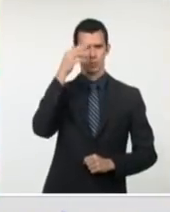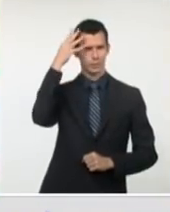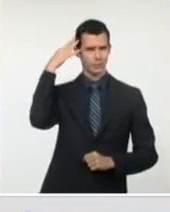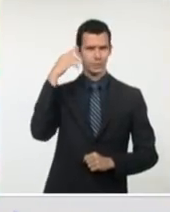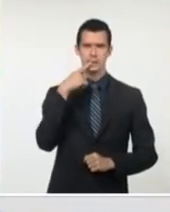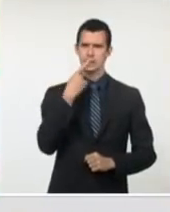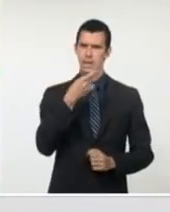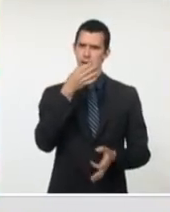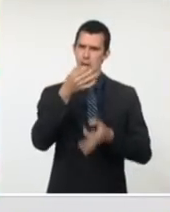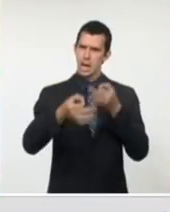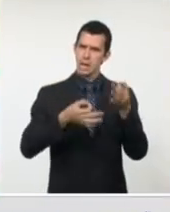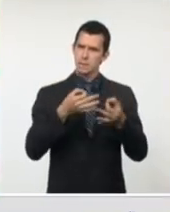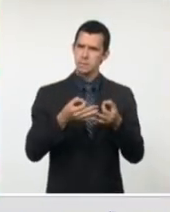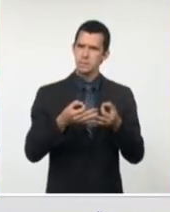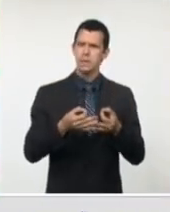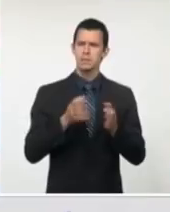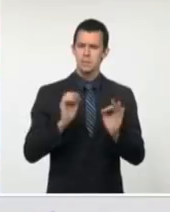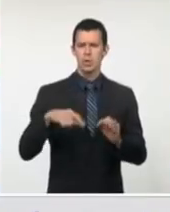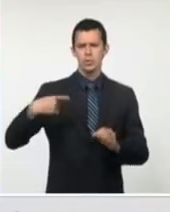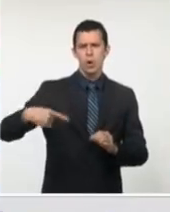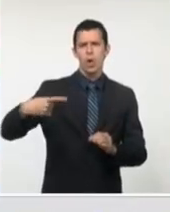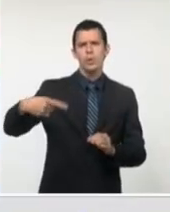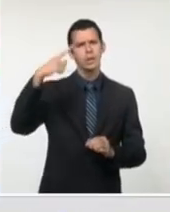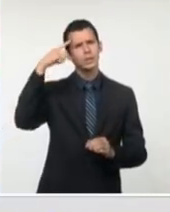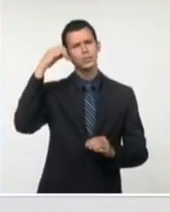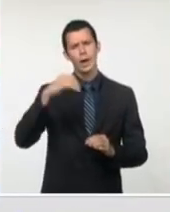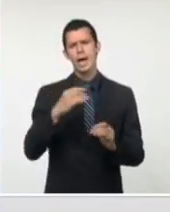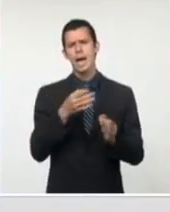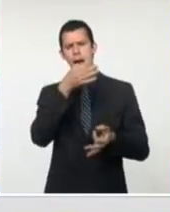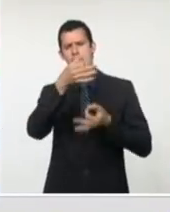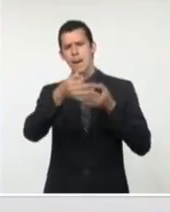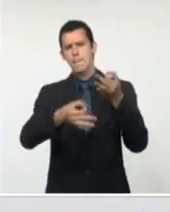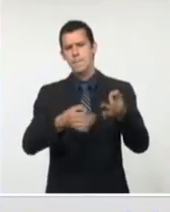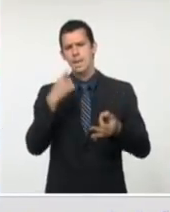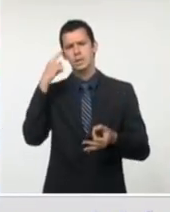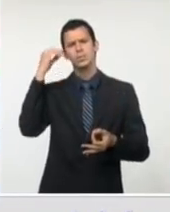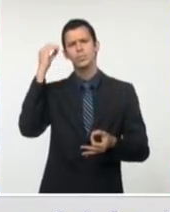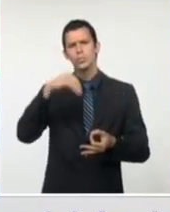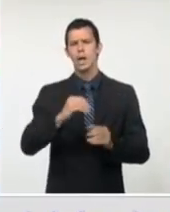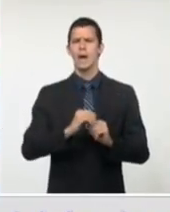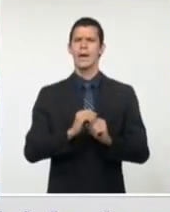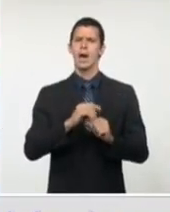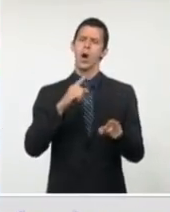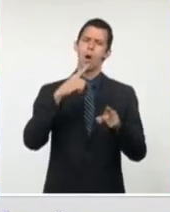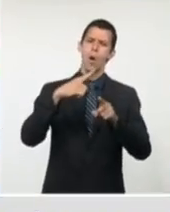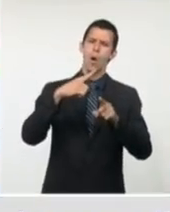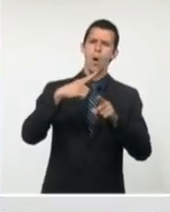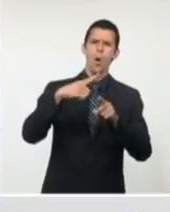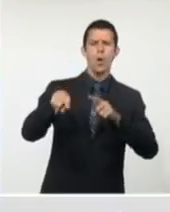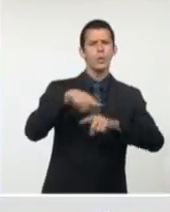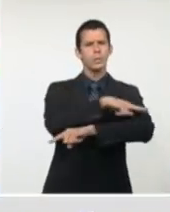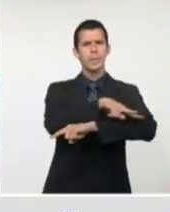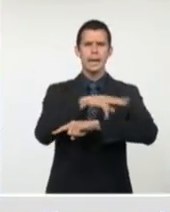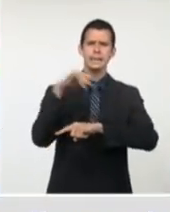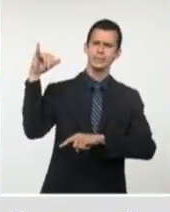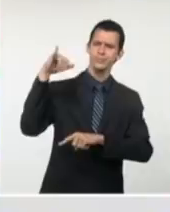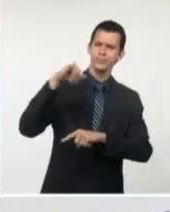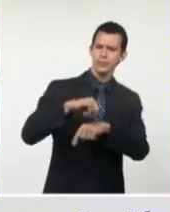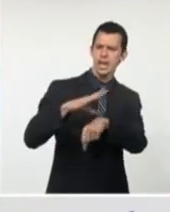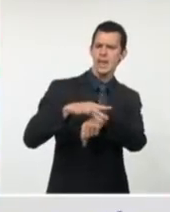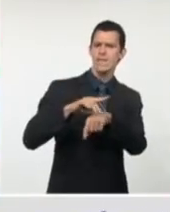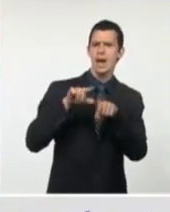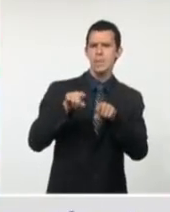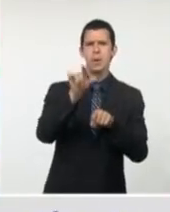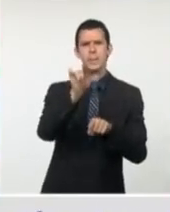el número de casos importados. Además lo comenté un poco con ese sentido en el día de hoy.